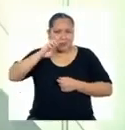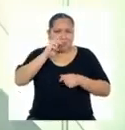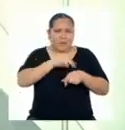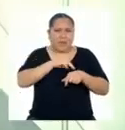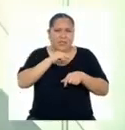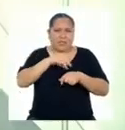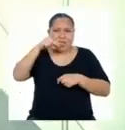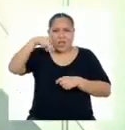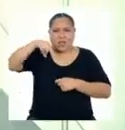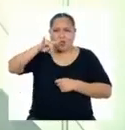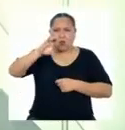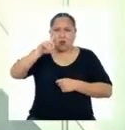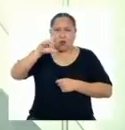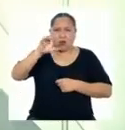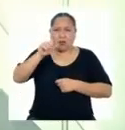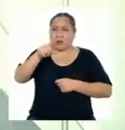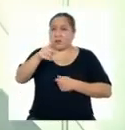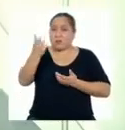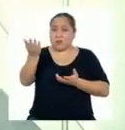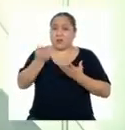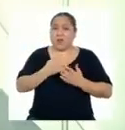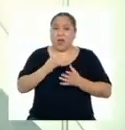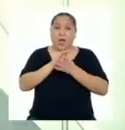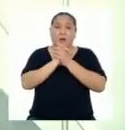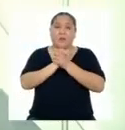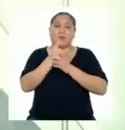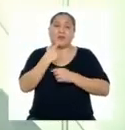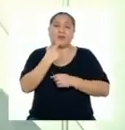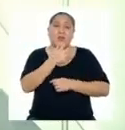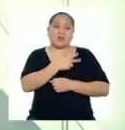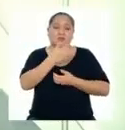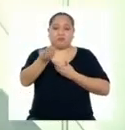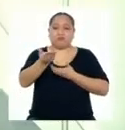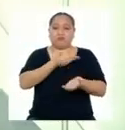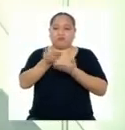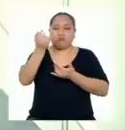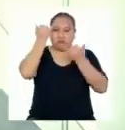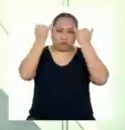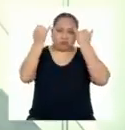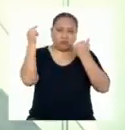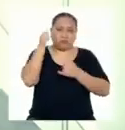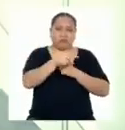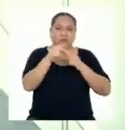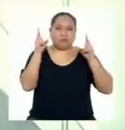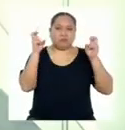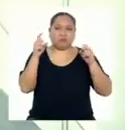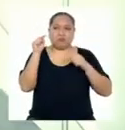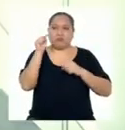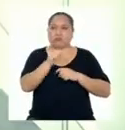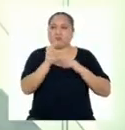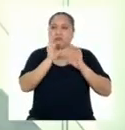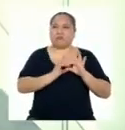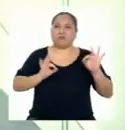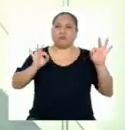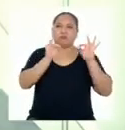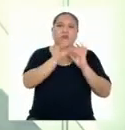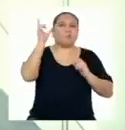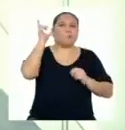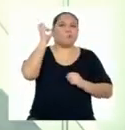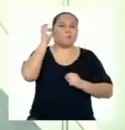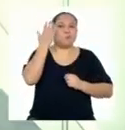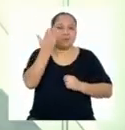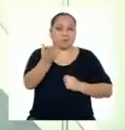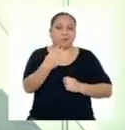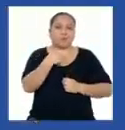He invitado a unas amigas y amigos de tercero y secundaria para intercambiar ideas sobre este tema Porque es importante escuchar sus